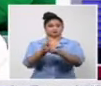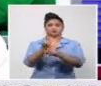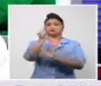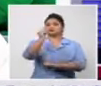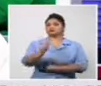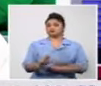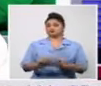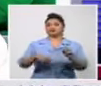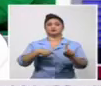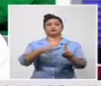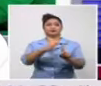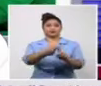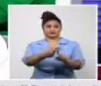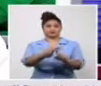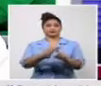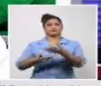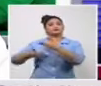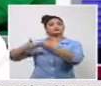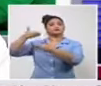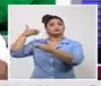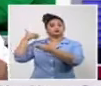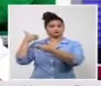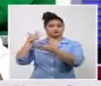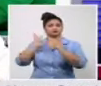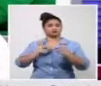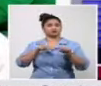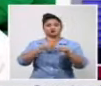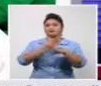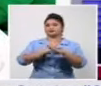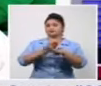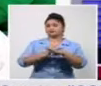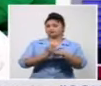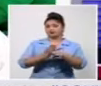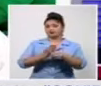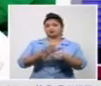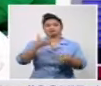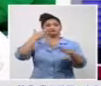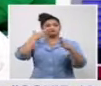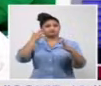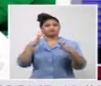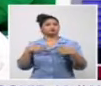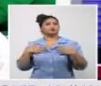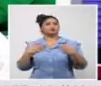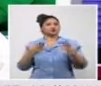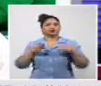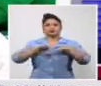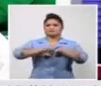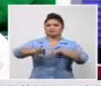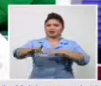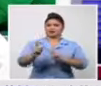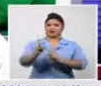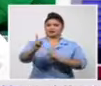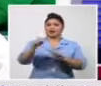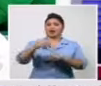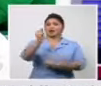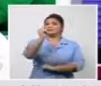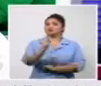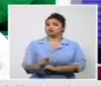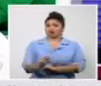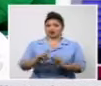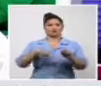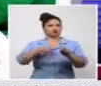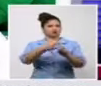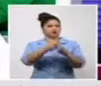confirmado anteriormente indiscutiblemente tiene mucho valor el aislamiento de estos contactos de primer orden